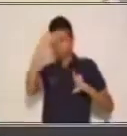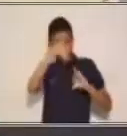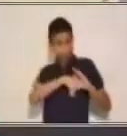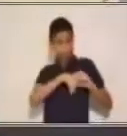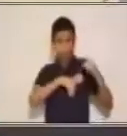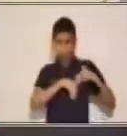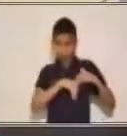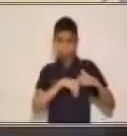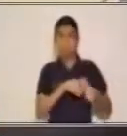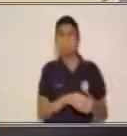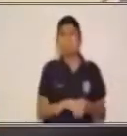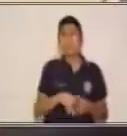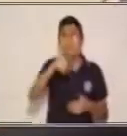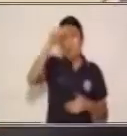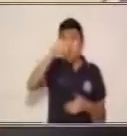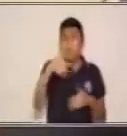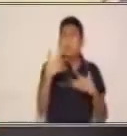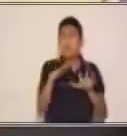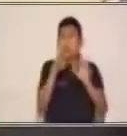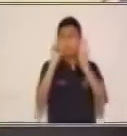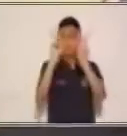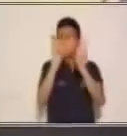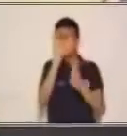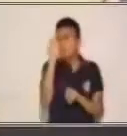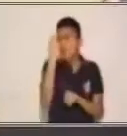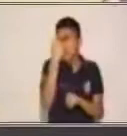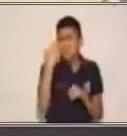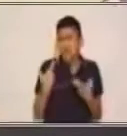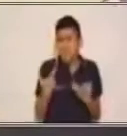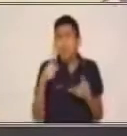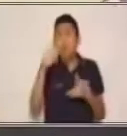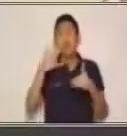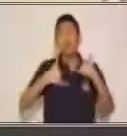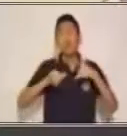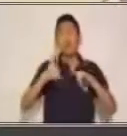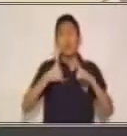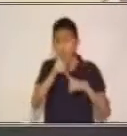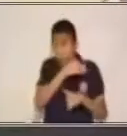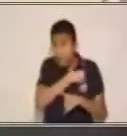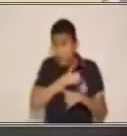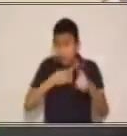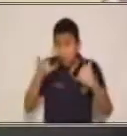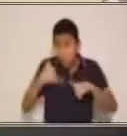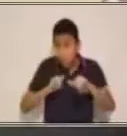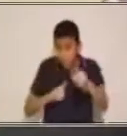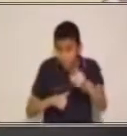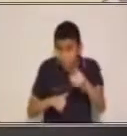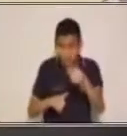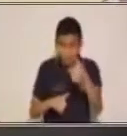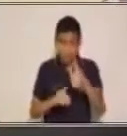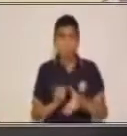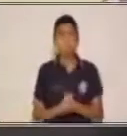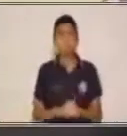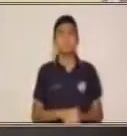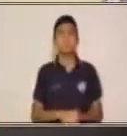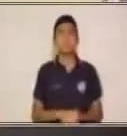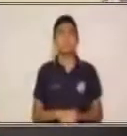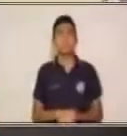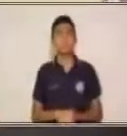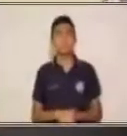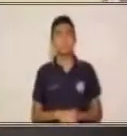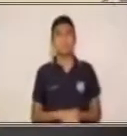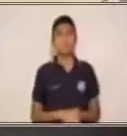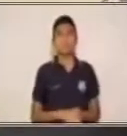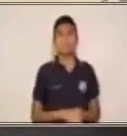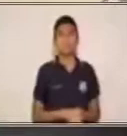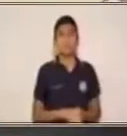Bueno, vamos a trabajar entonces un juego. ¿Quieren que juguemos? Muy bien. Fíjense lo que vamos a hacer.